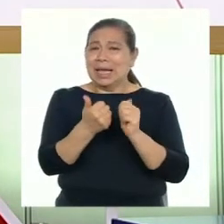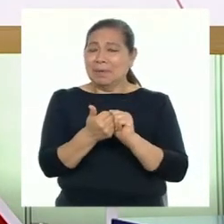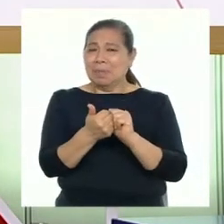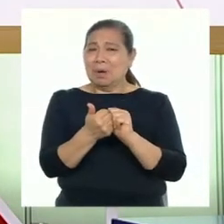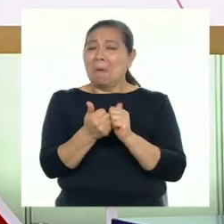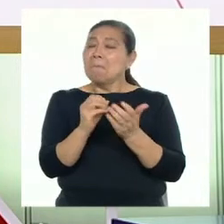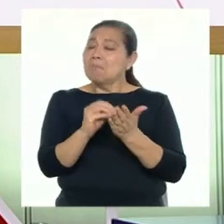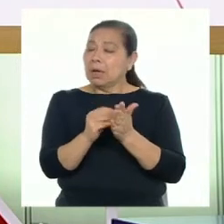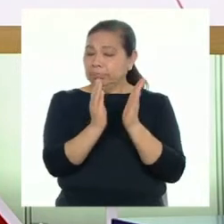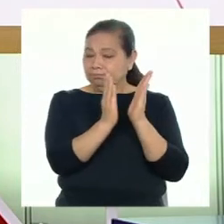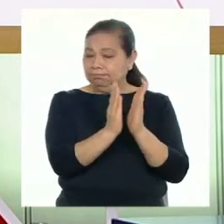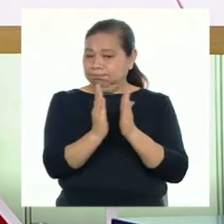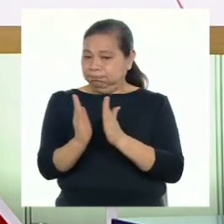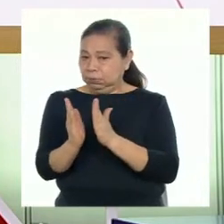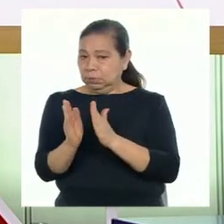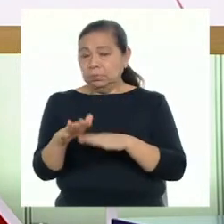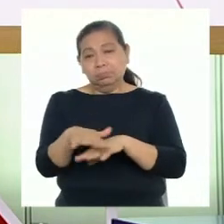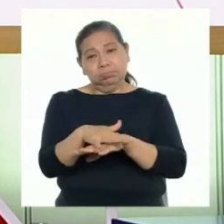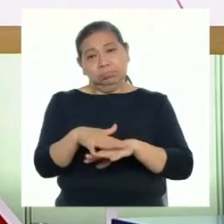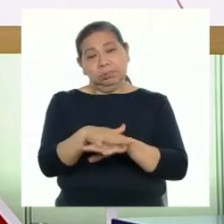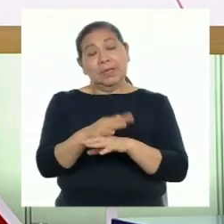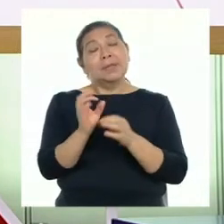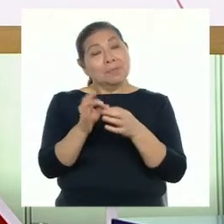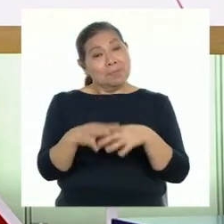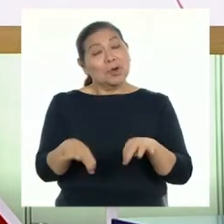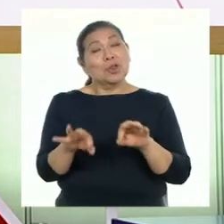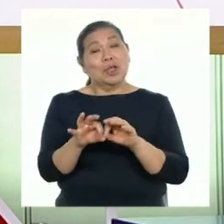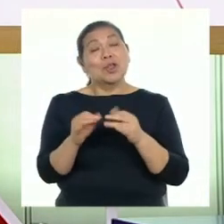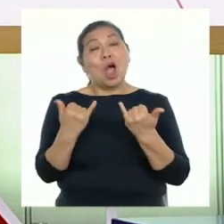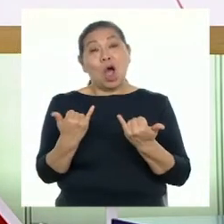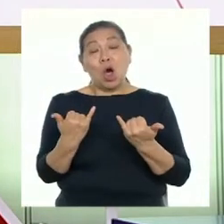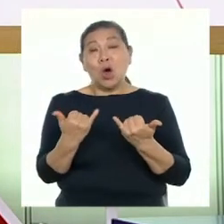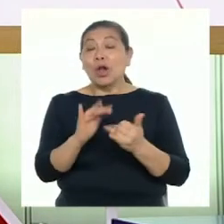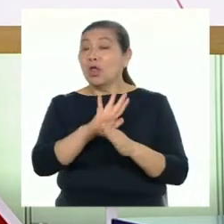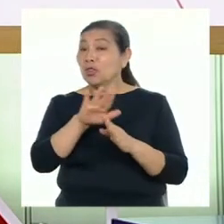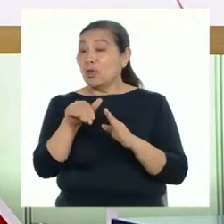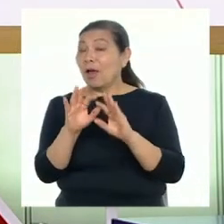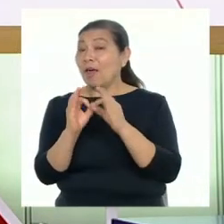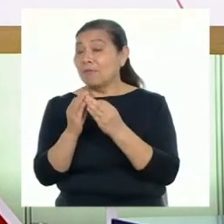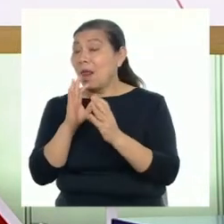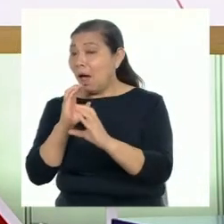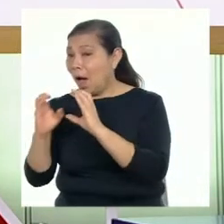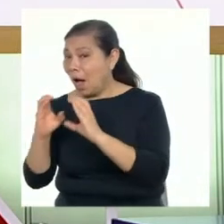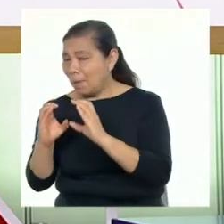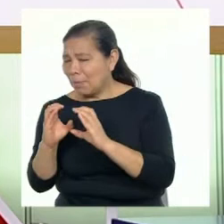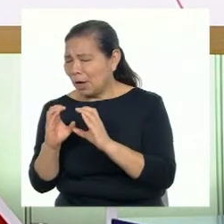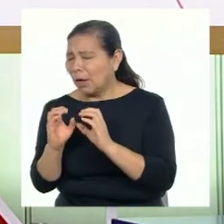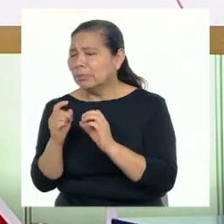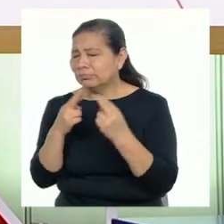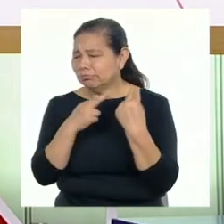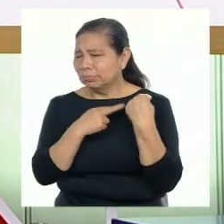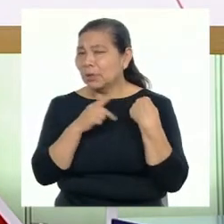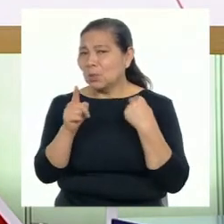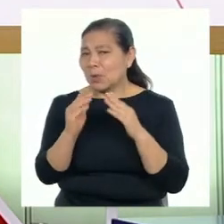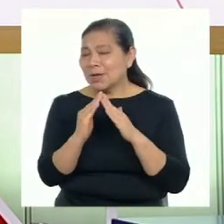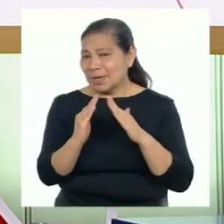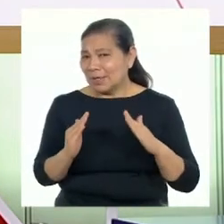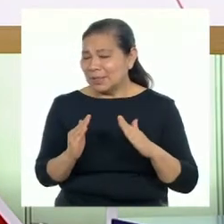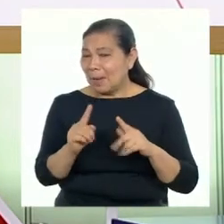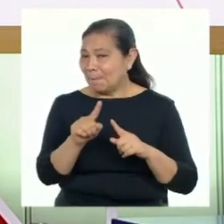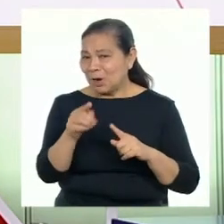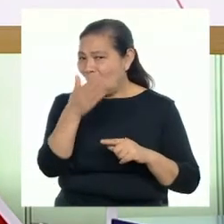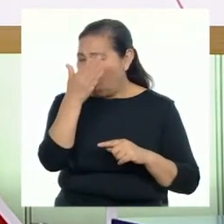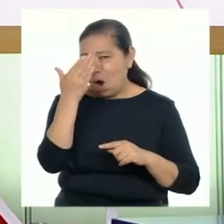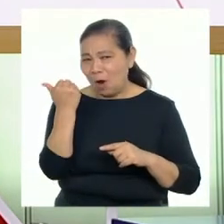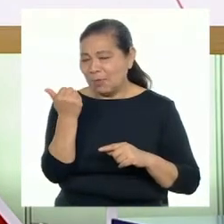con mayor disciplina y organización. Conversemos con toda nuestra familia sobre nuestras tareas y compromisos en casa y no